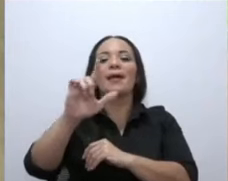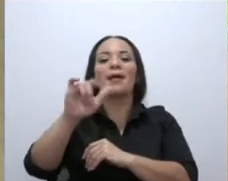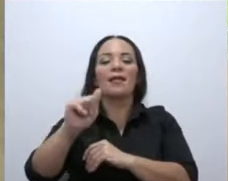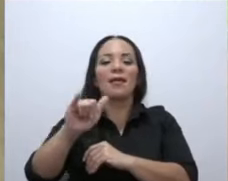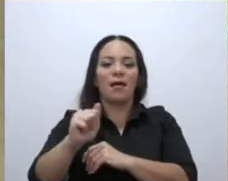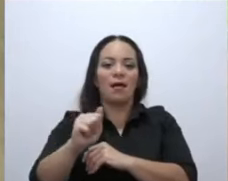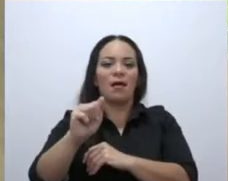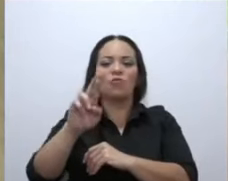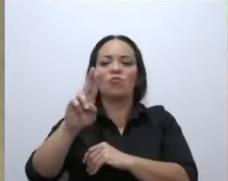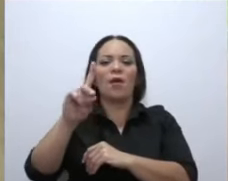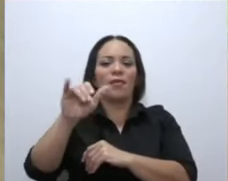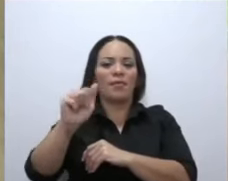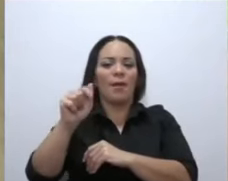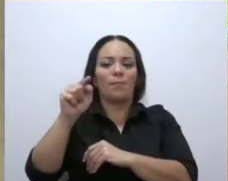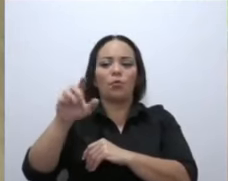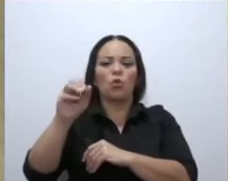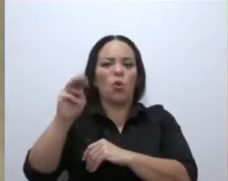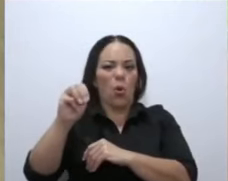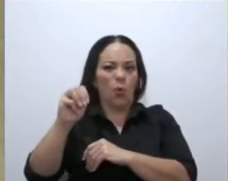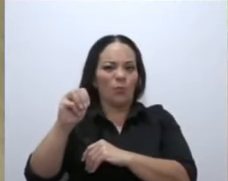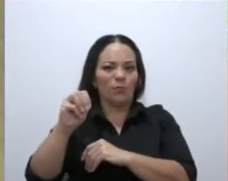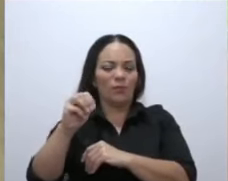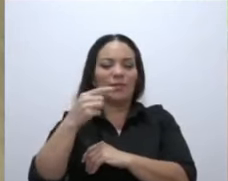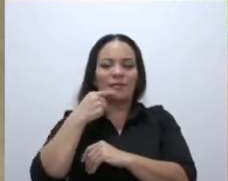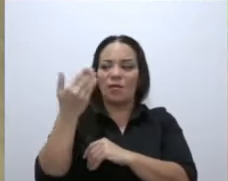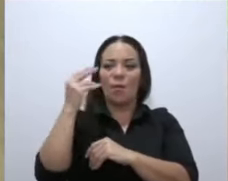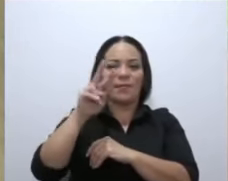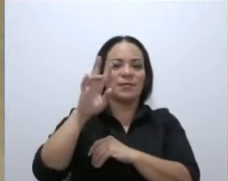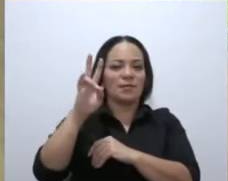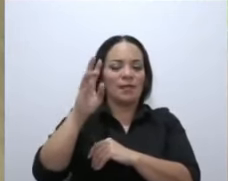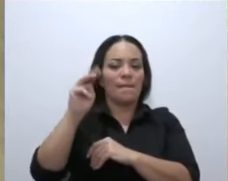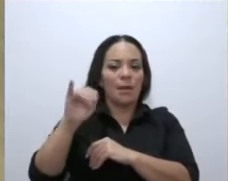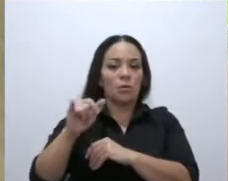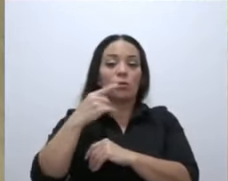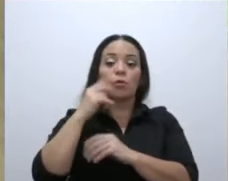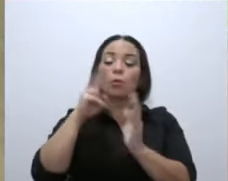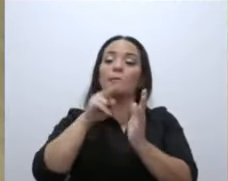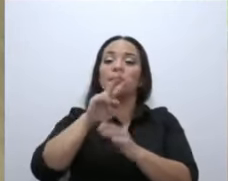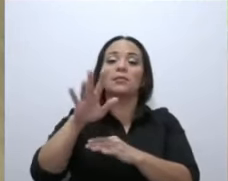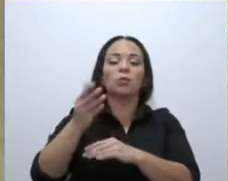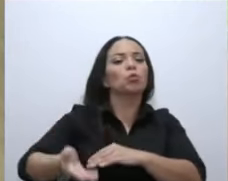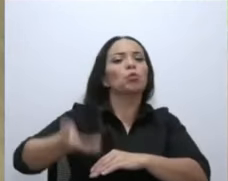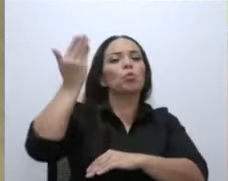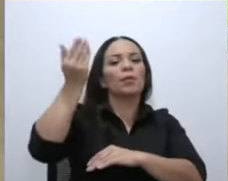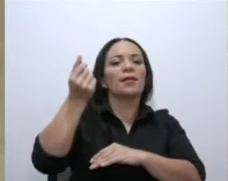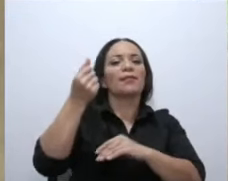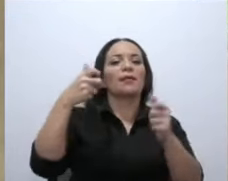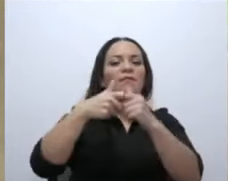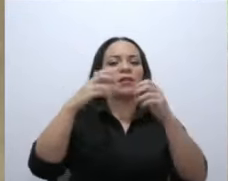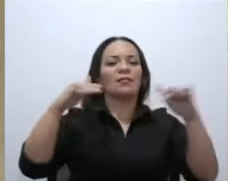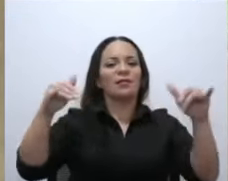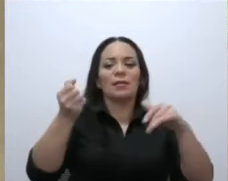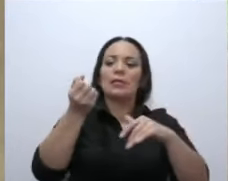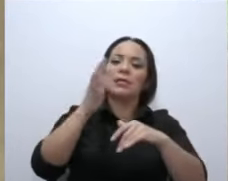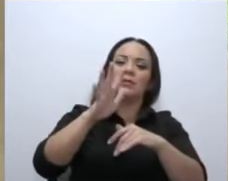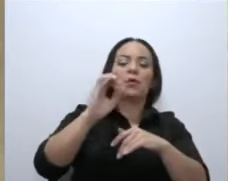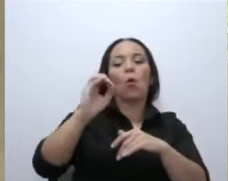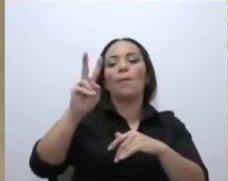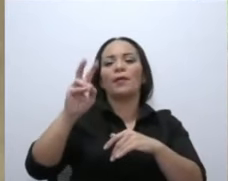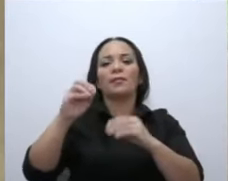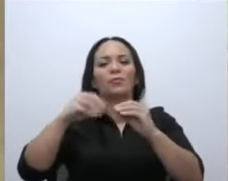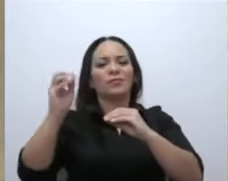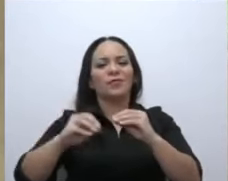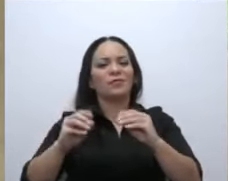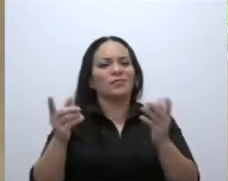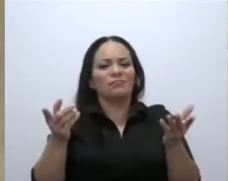dónde sacó la información, dijo el 27 de mayo que en el 25 las tarifas subirían 15, 20%. No es cierto.